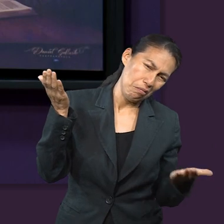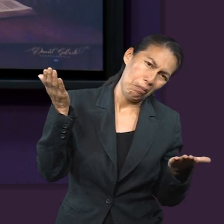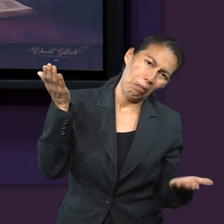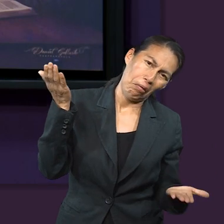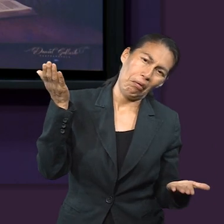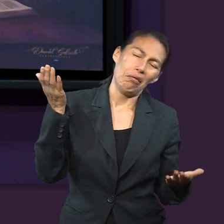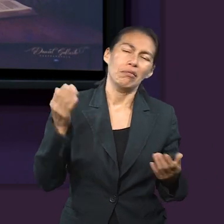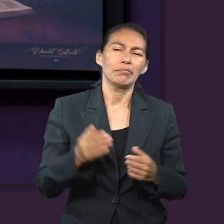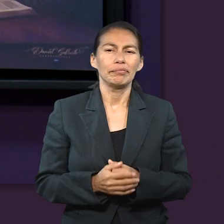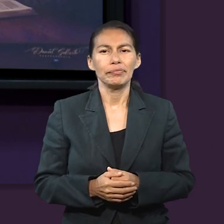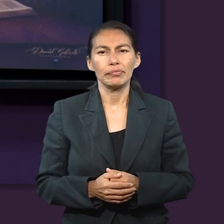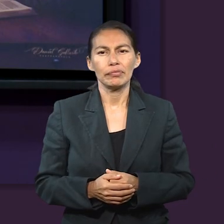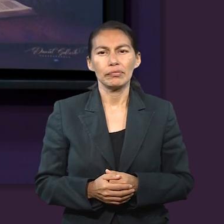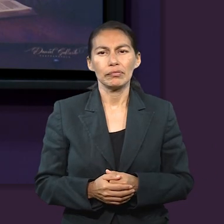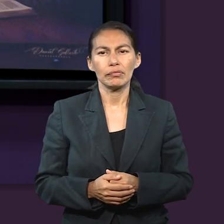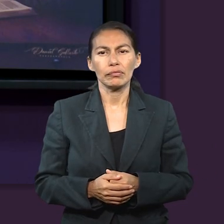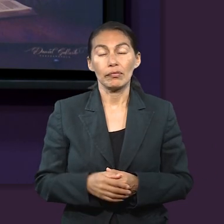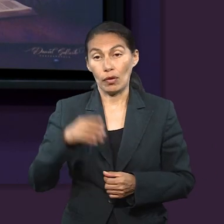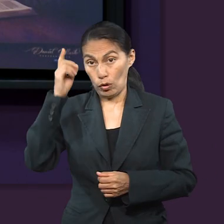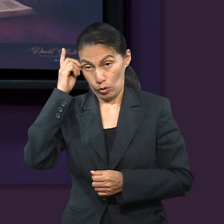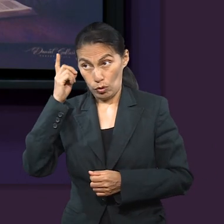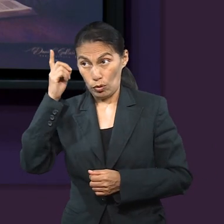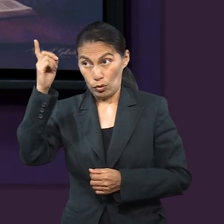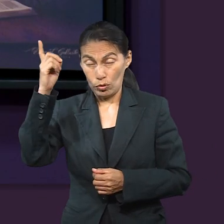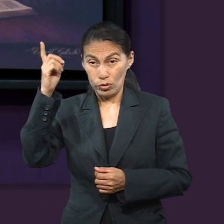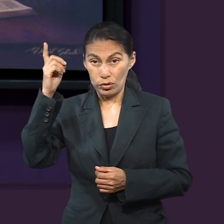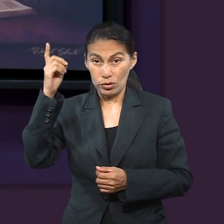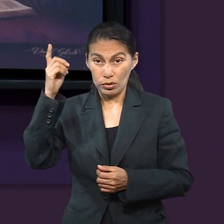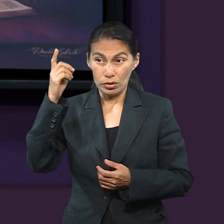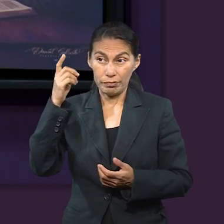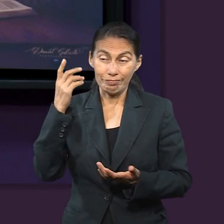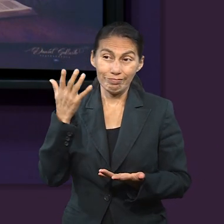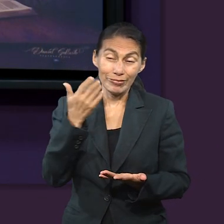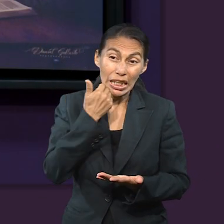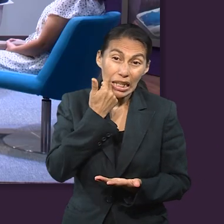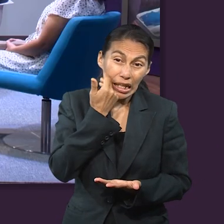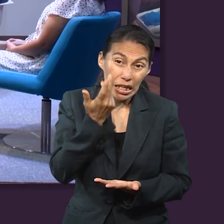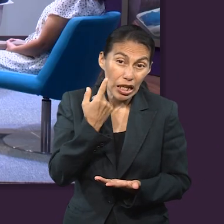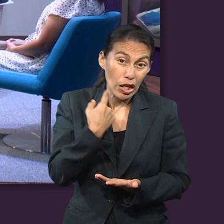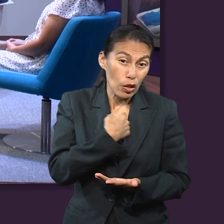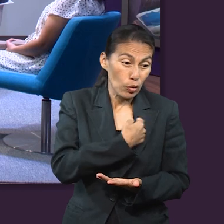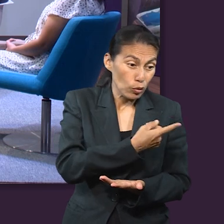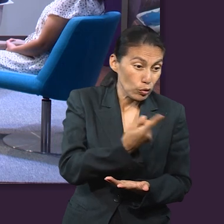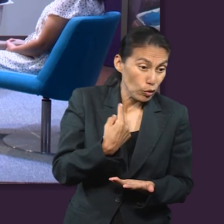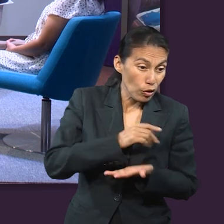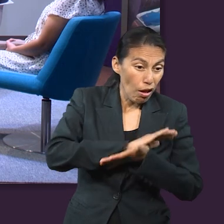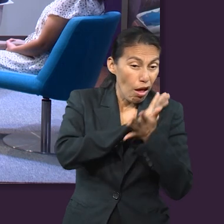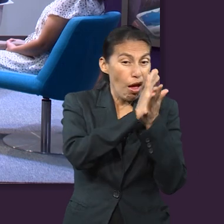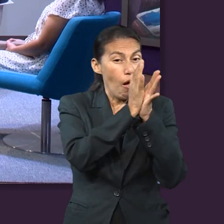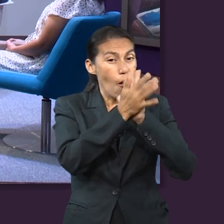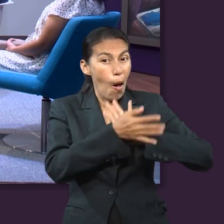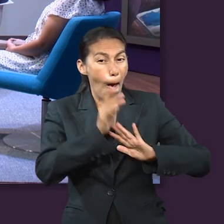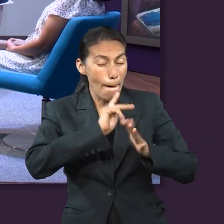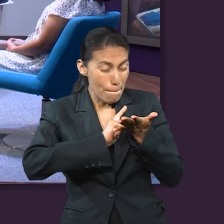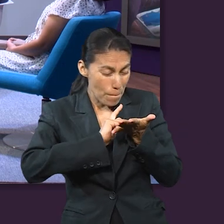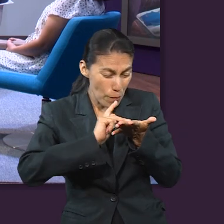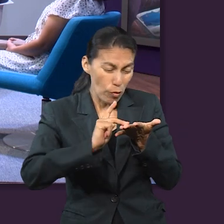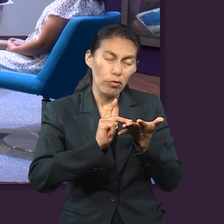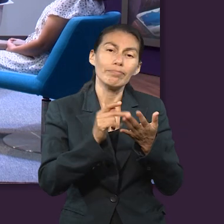estamos llenos de pecados. Entonces, lo que está haciendo Dios es justamente tratando de purificarnos